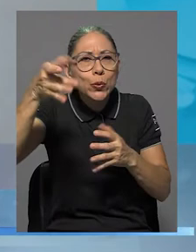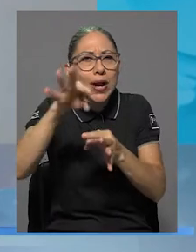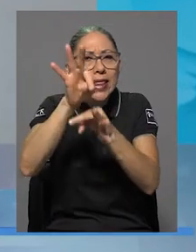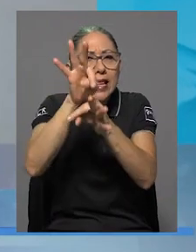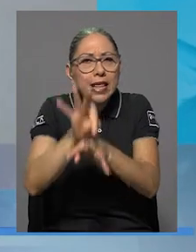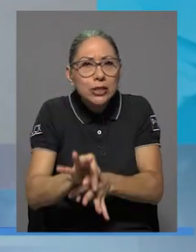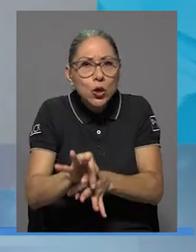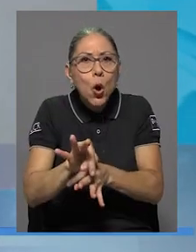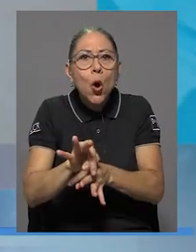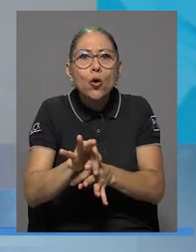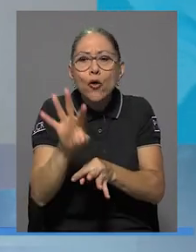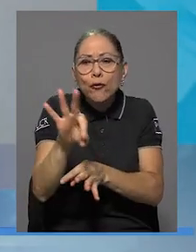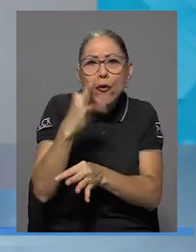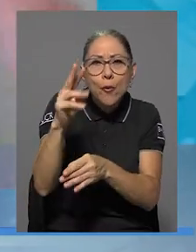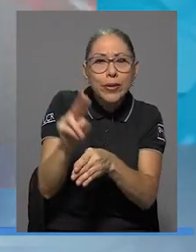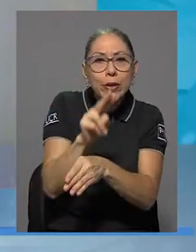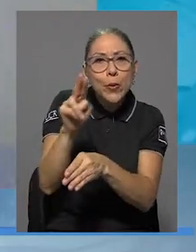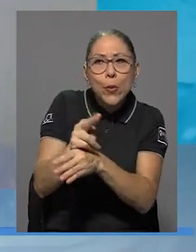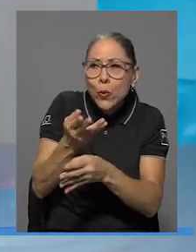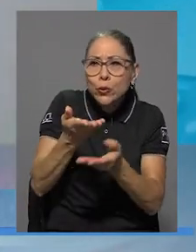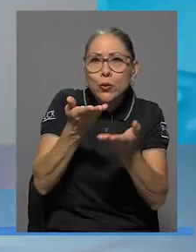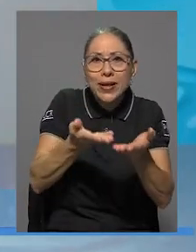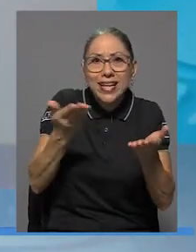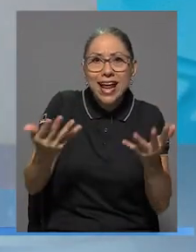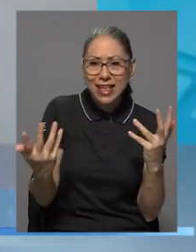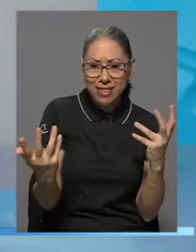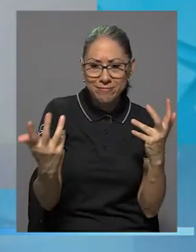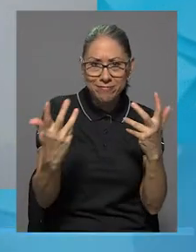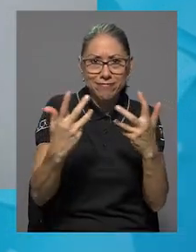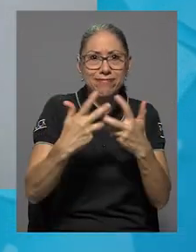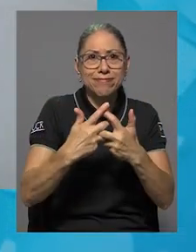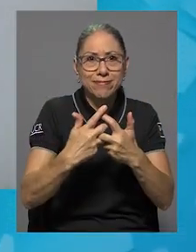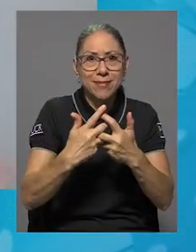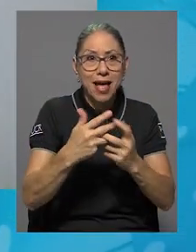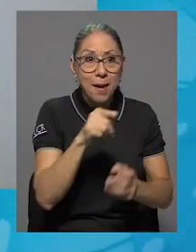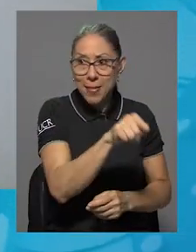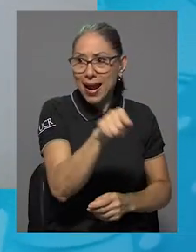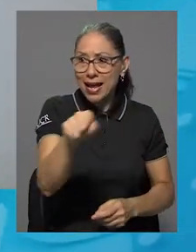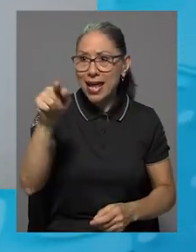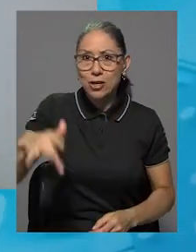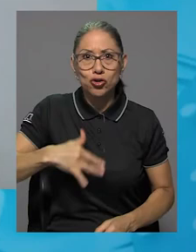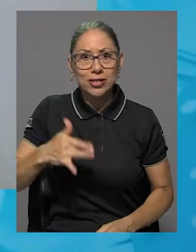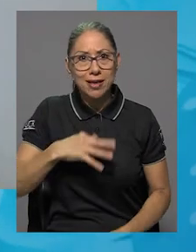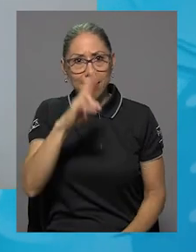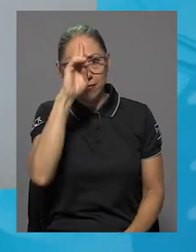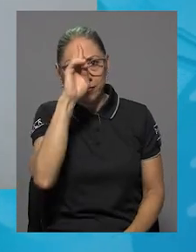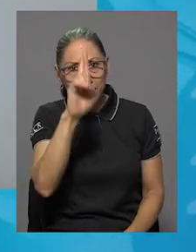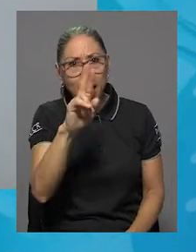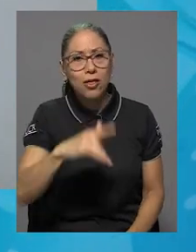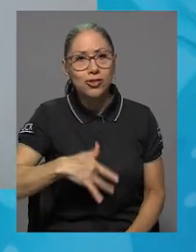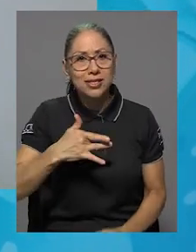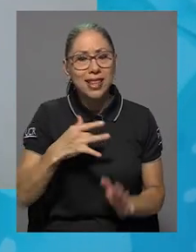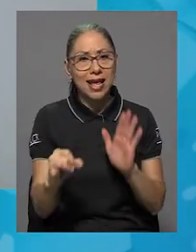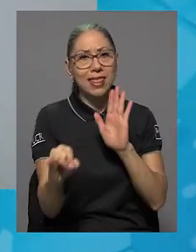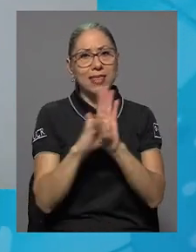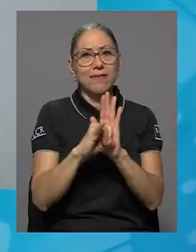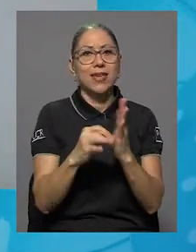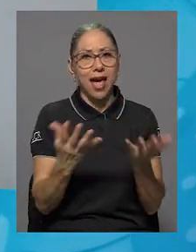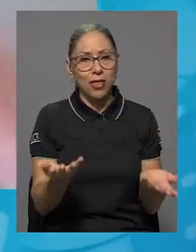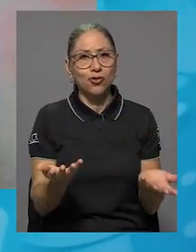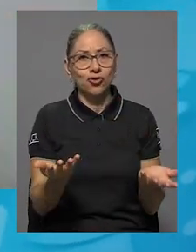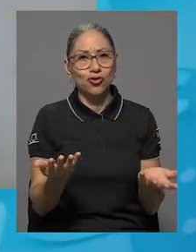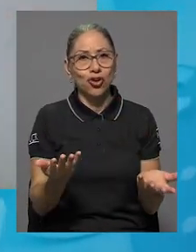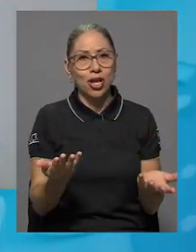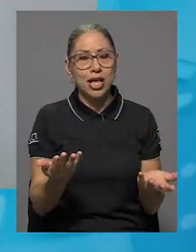patrones de uso y materialidad incluso, para que ellos se sientan respetados y se sientan identificados y